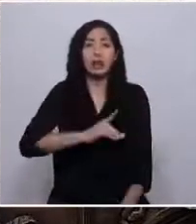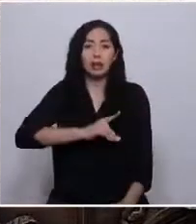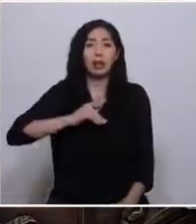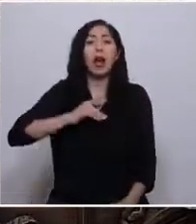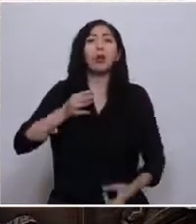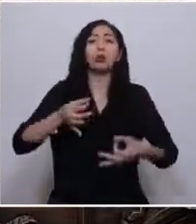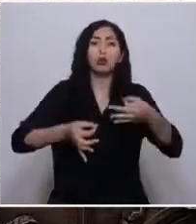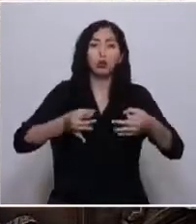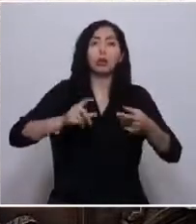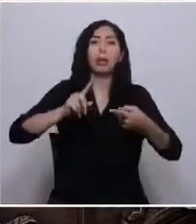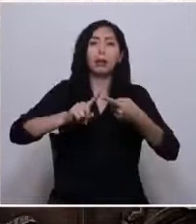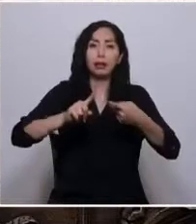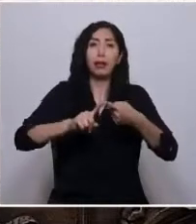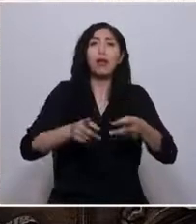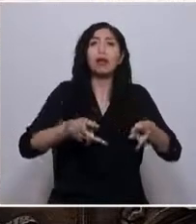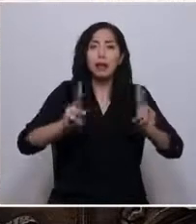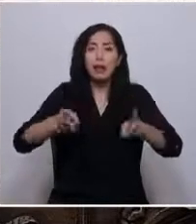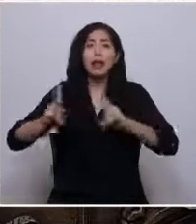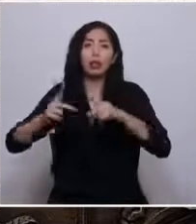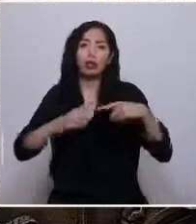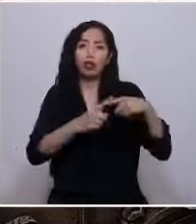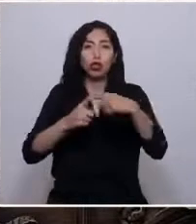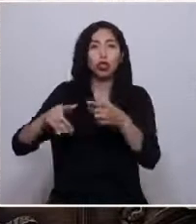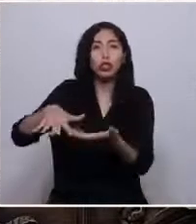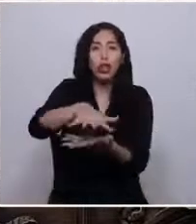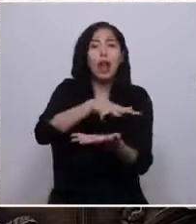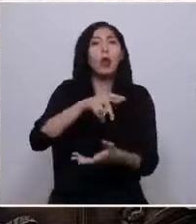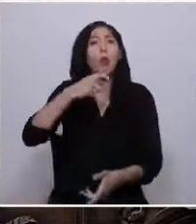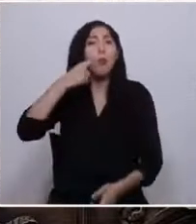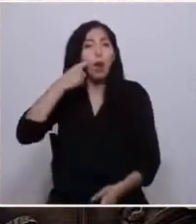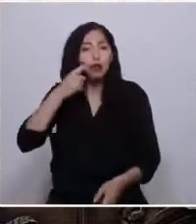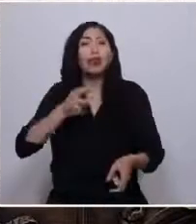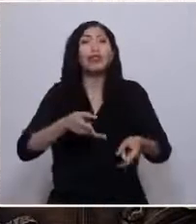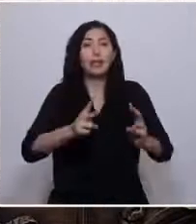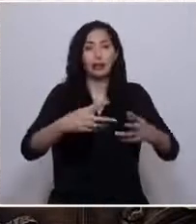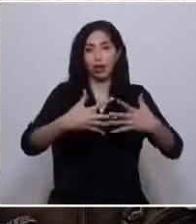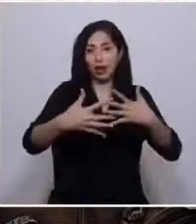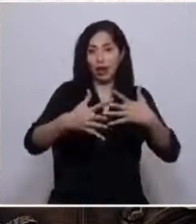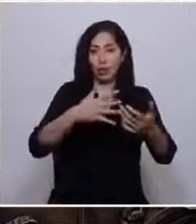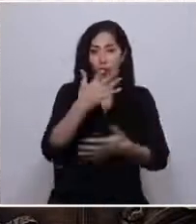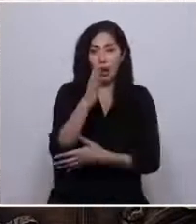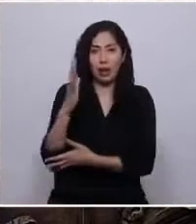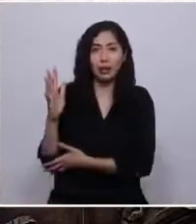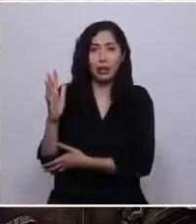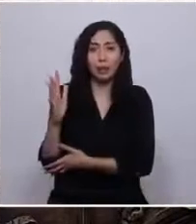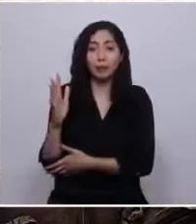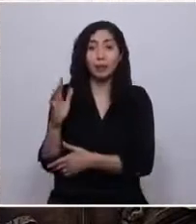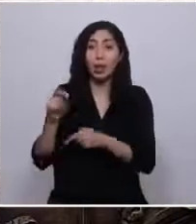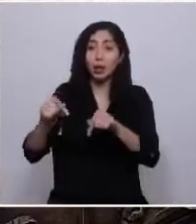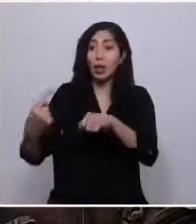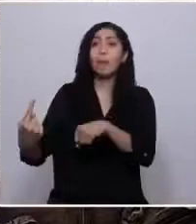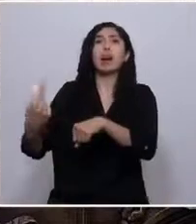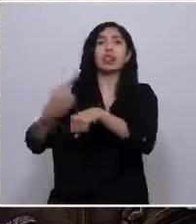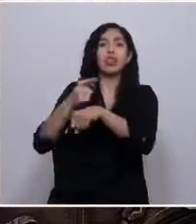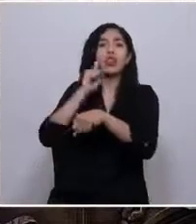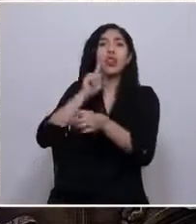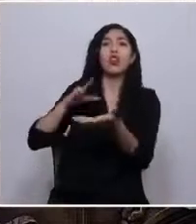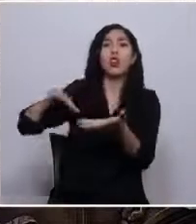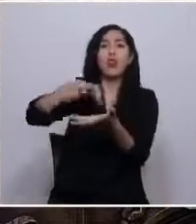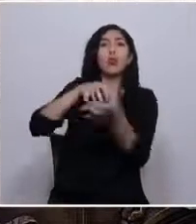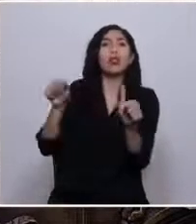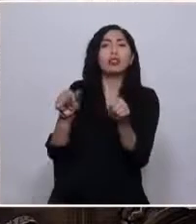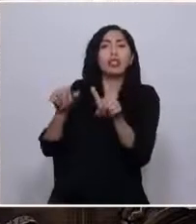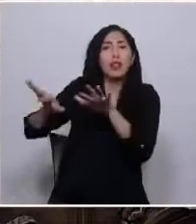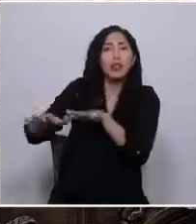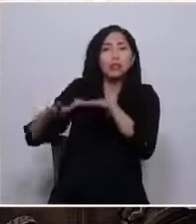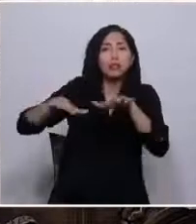participación, derechos sociales, humanos y de la naturaleza. Recibí este mandato desde las comunas costeras e insulares de la